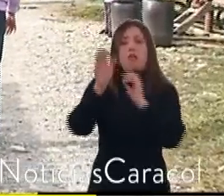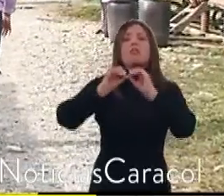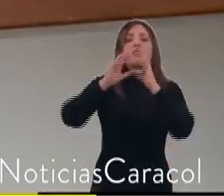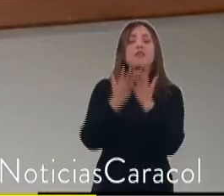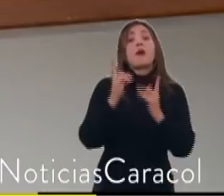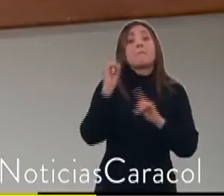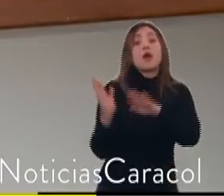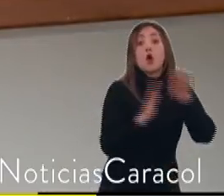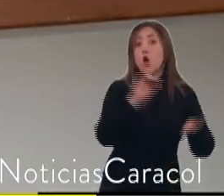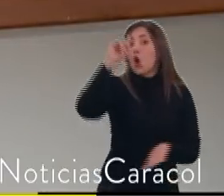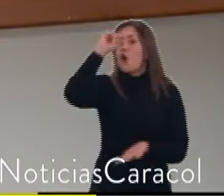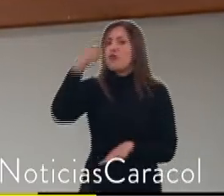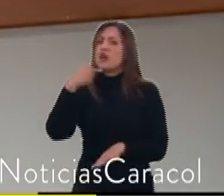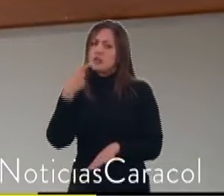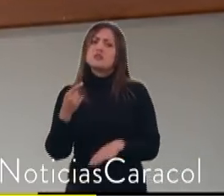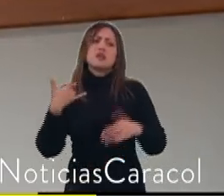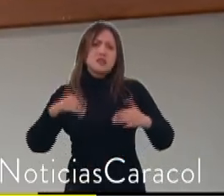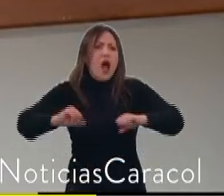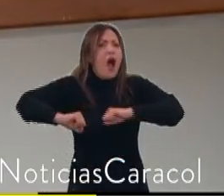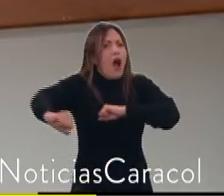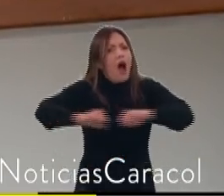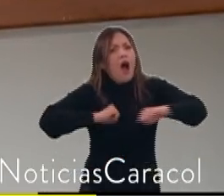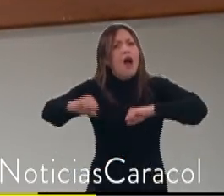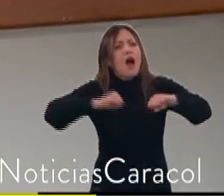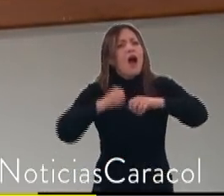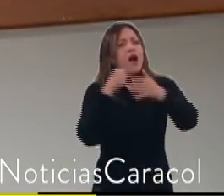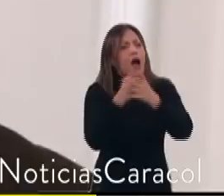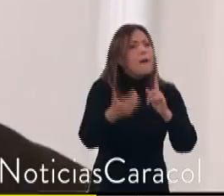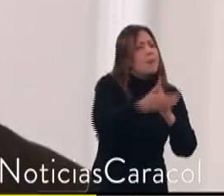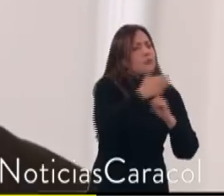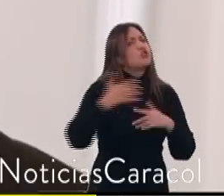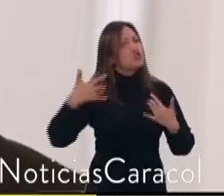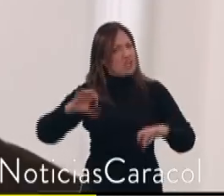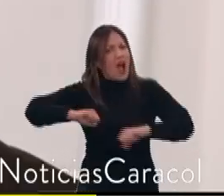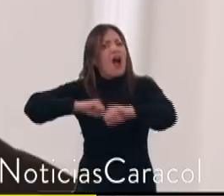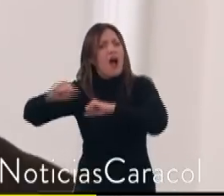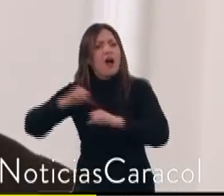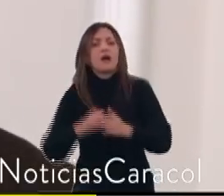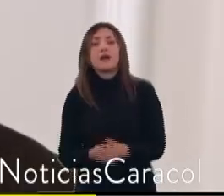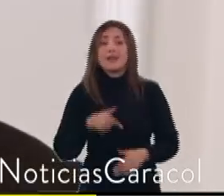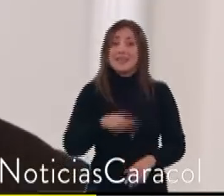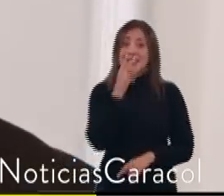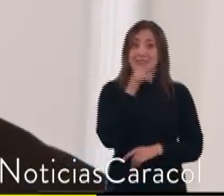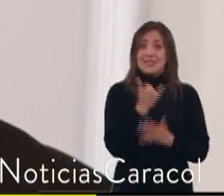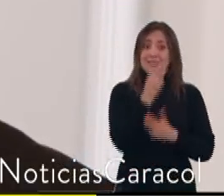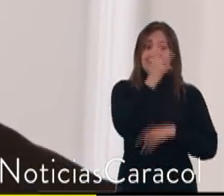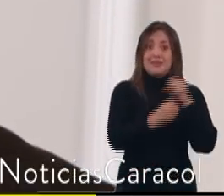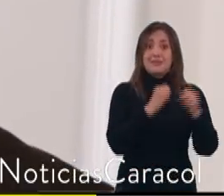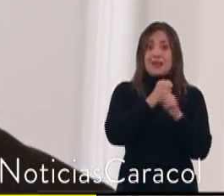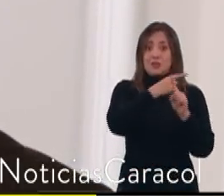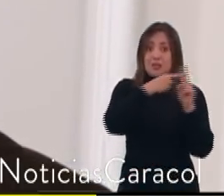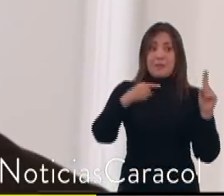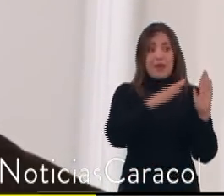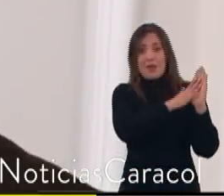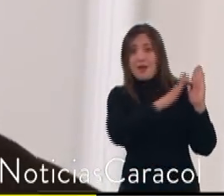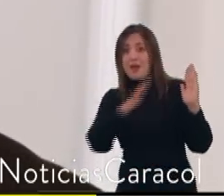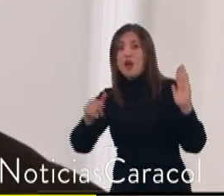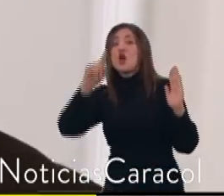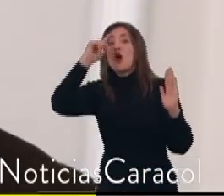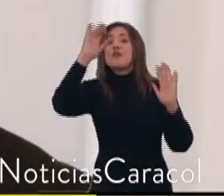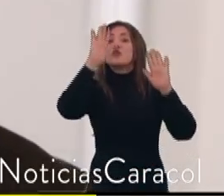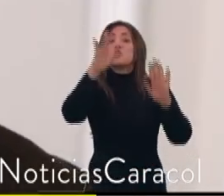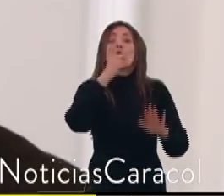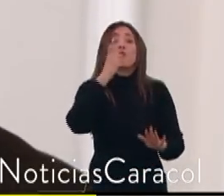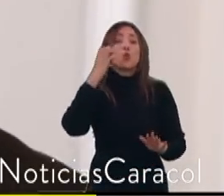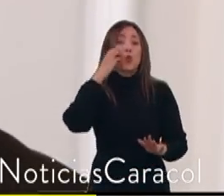Gobierno Nacional aseguran que se hacen grandes esfuerzos por protegerlos. Durante estos tres años y medio de gobierno